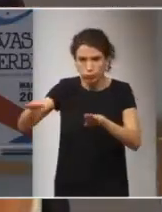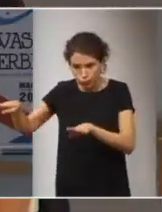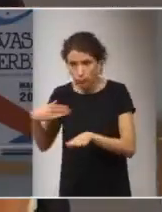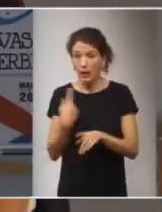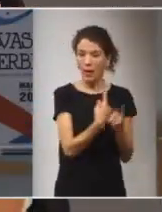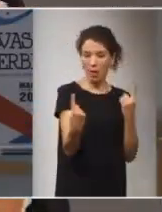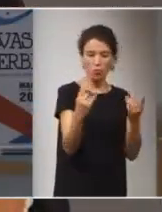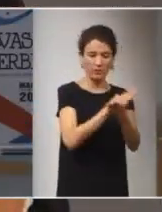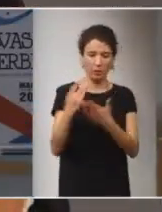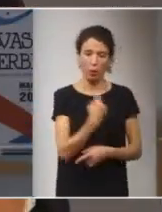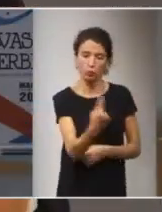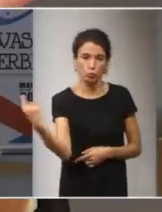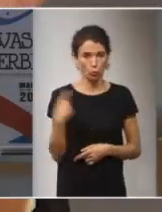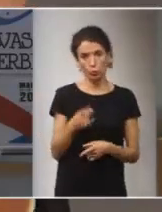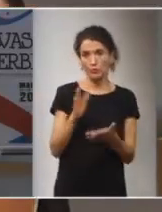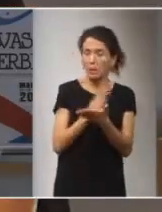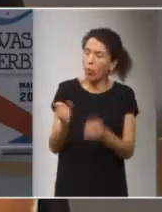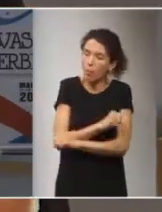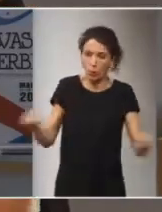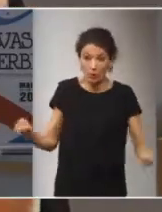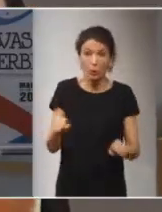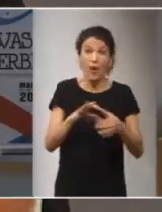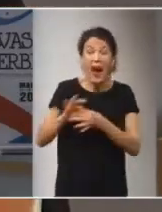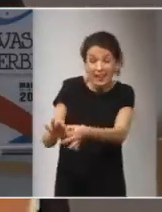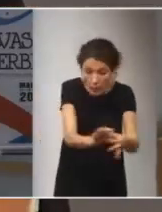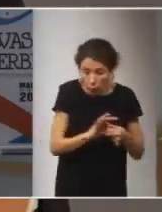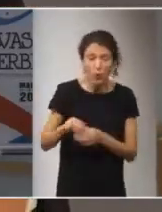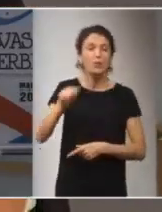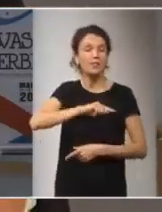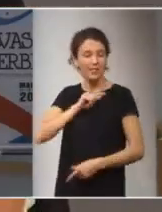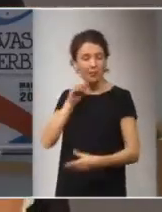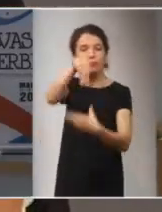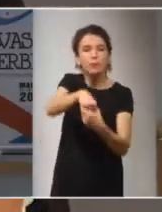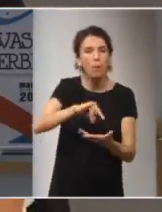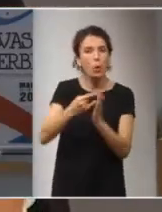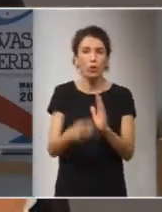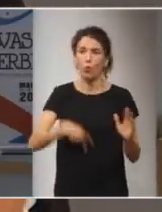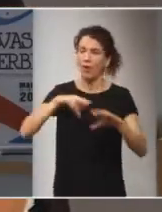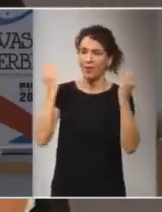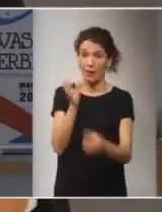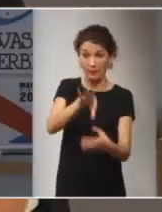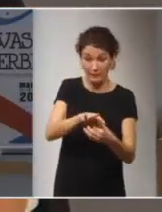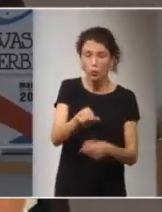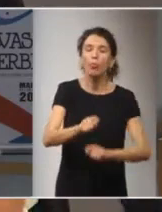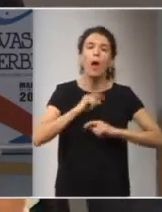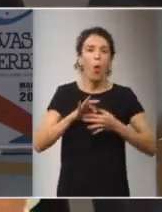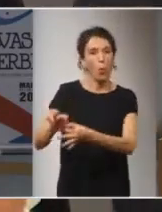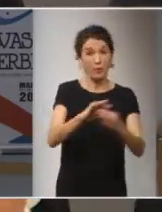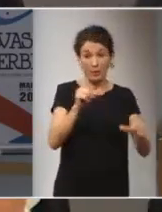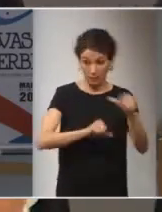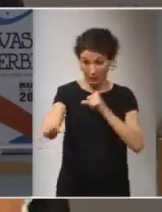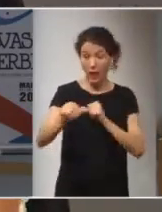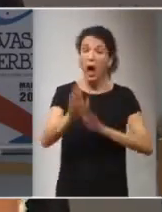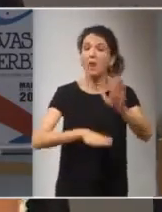cada uno por separado es muy difícil lograrlo entonces esa articulación es sentirse parte de un gran proyecto en común en lo que nos debe unir para poder